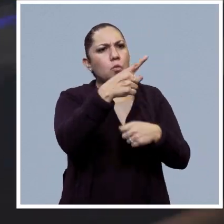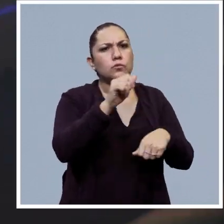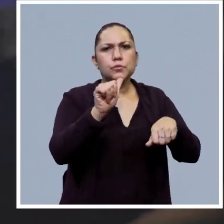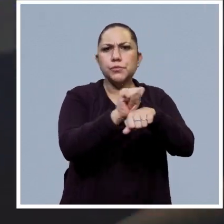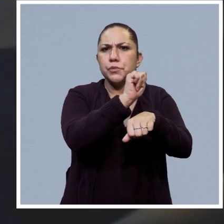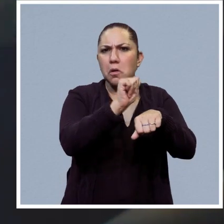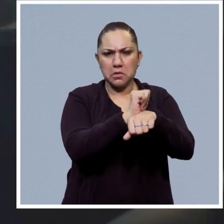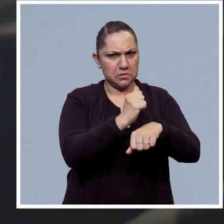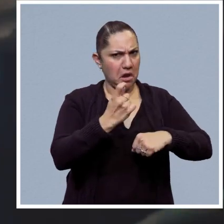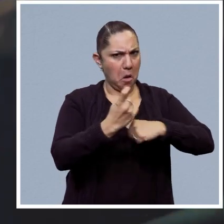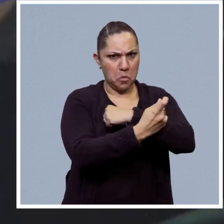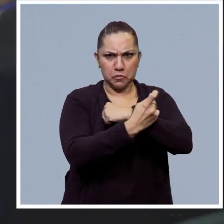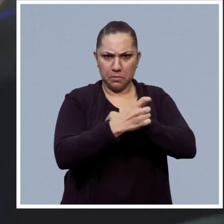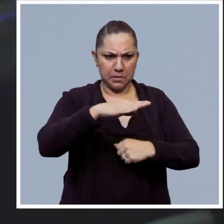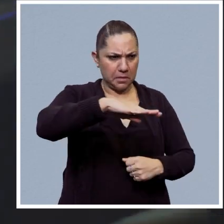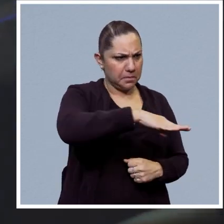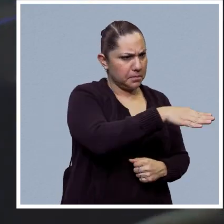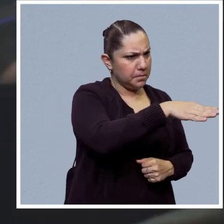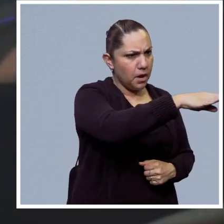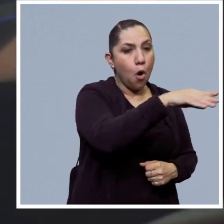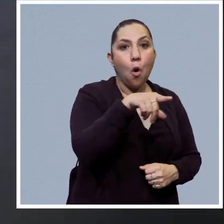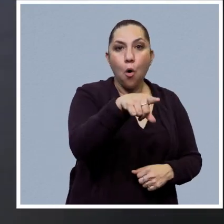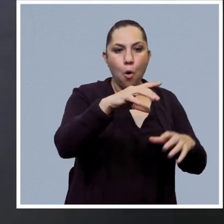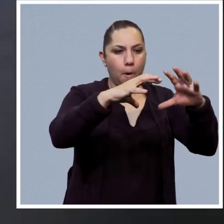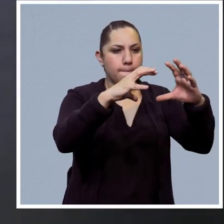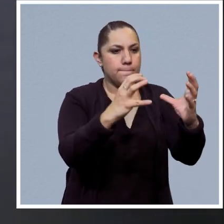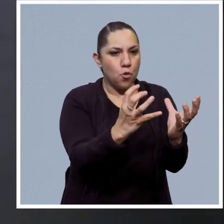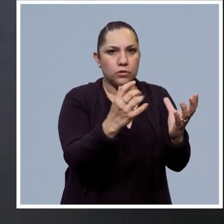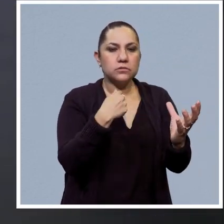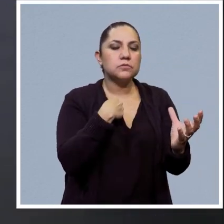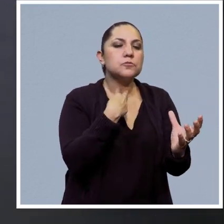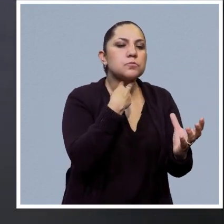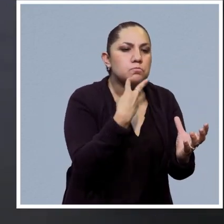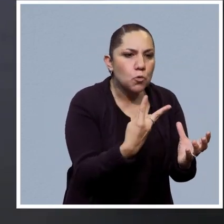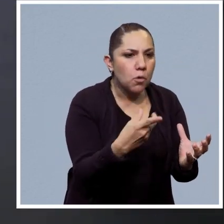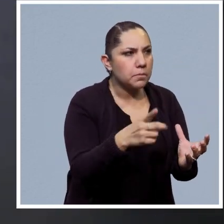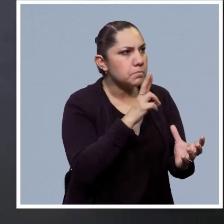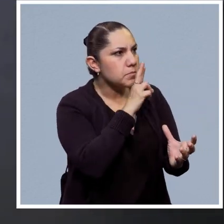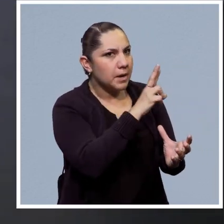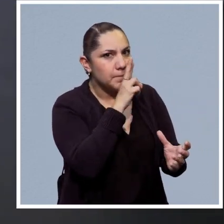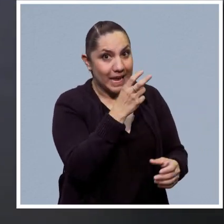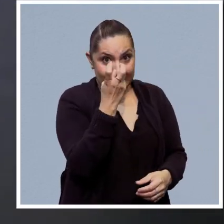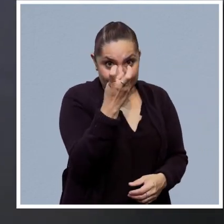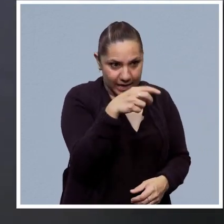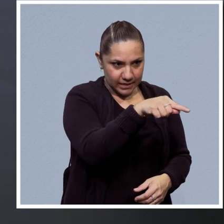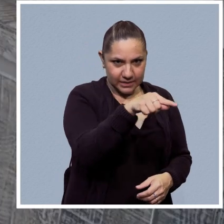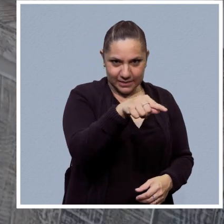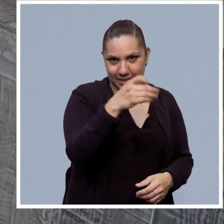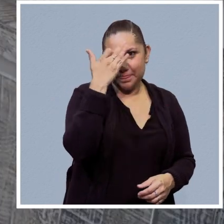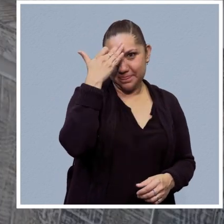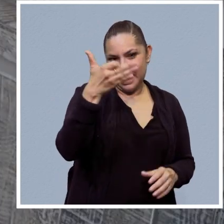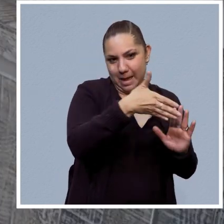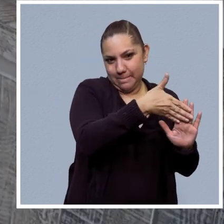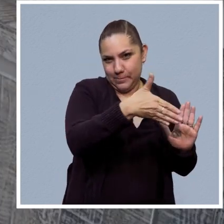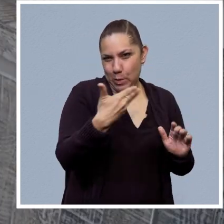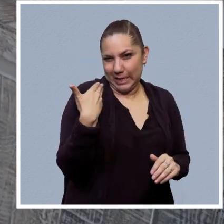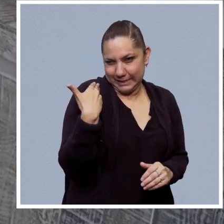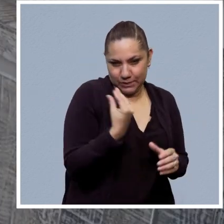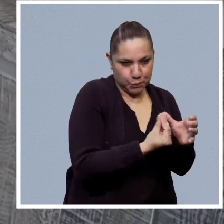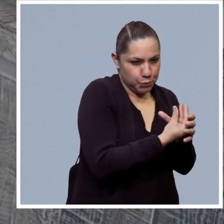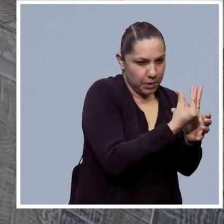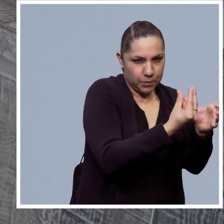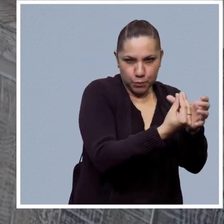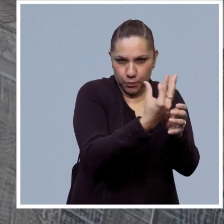Los automóviles que se manejan de manera autónoma o las bocinas domésticas que responden a nuestras conversaciones son algunos de los